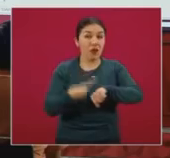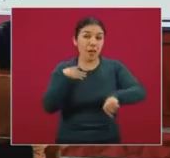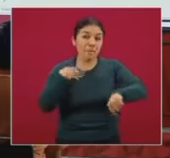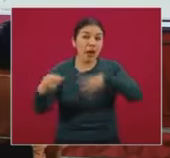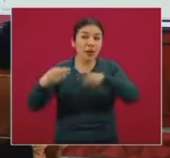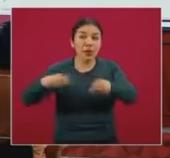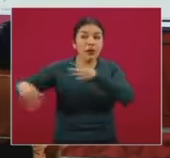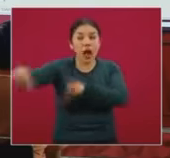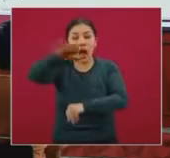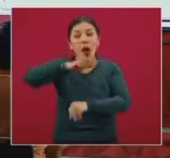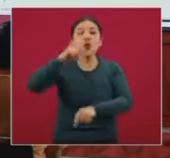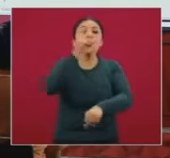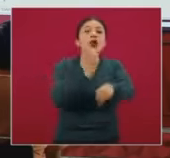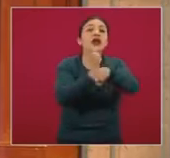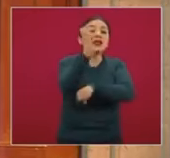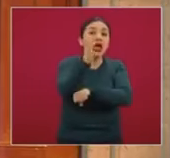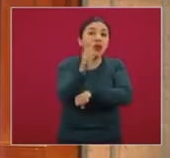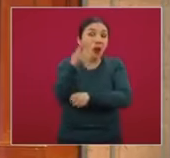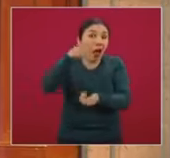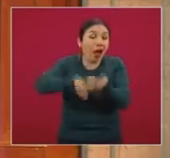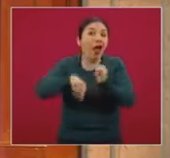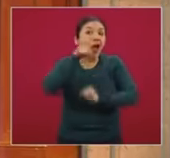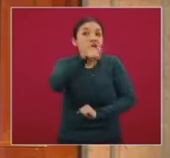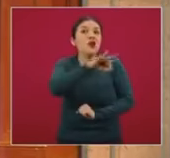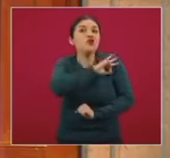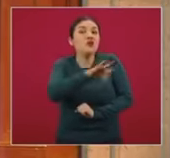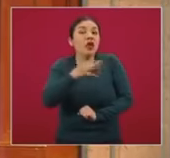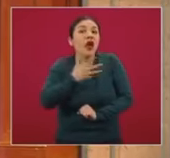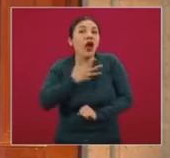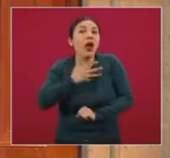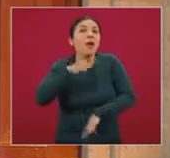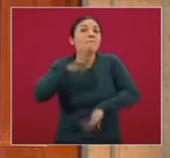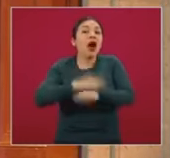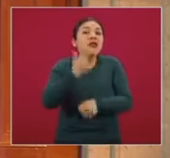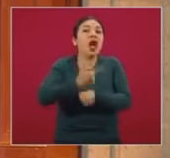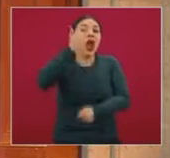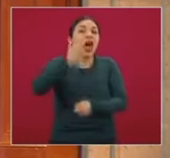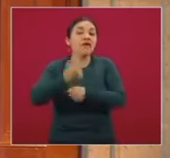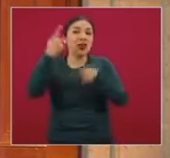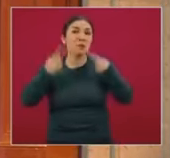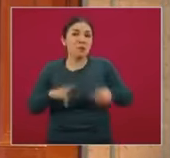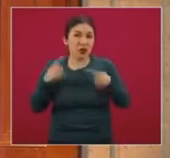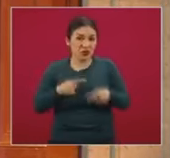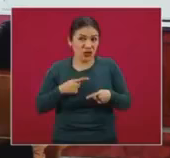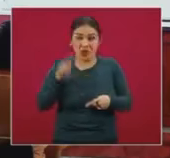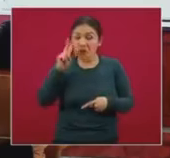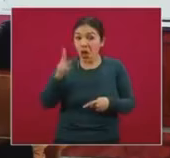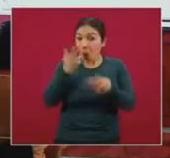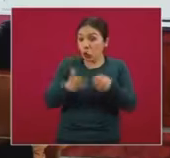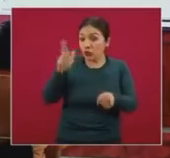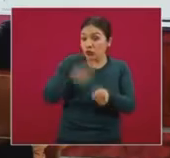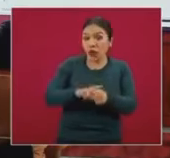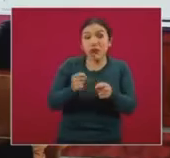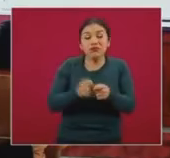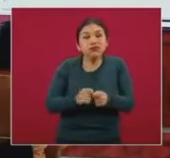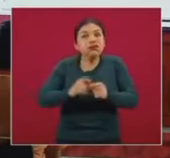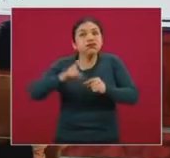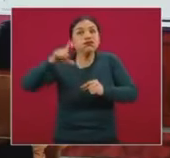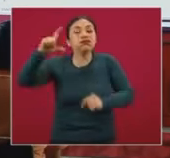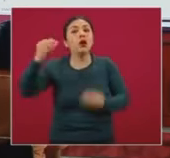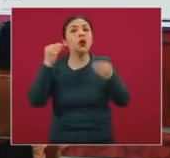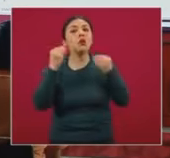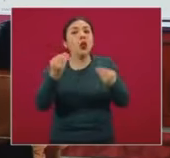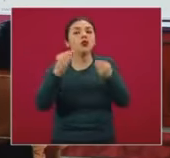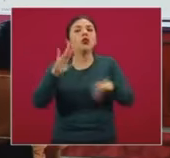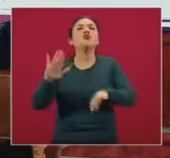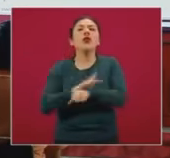una entidad federativa que además genera la presencia de casos graves, porque la ocupación en su momento se incrementa precisamente cuando